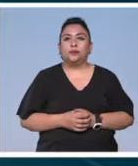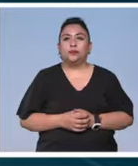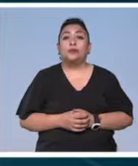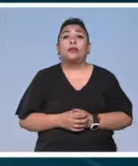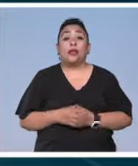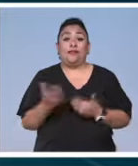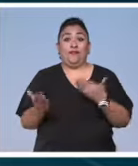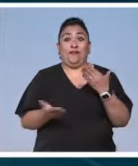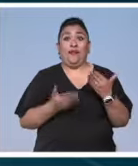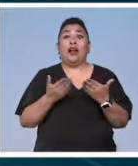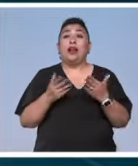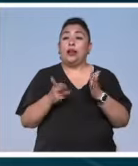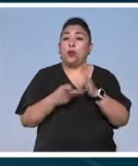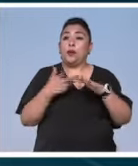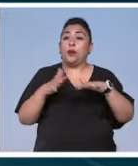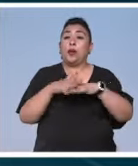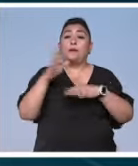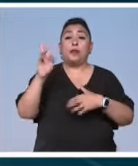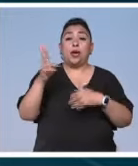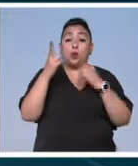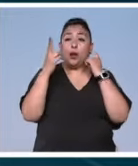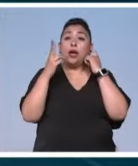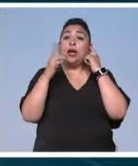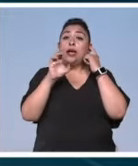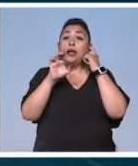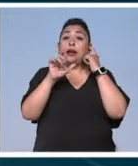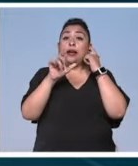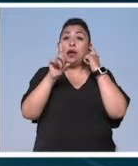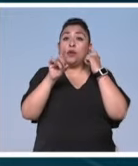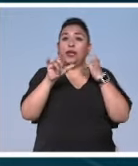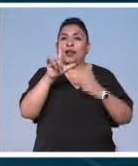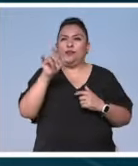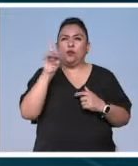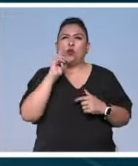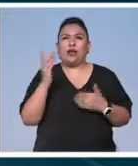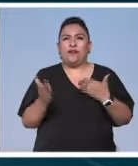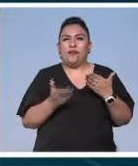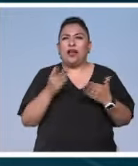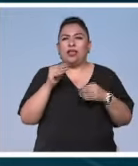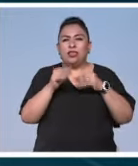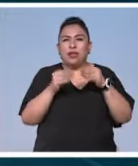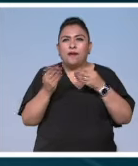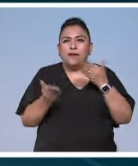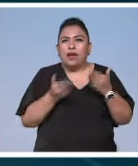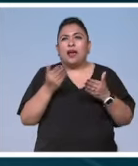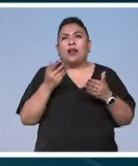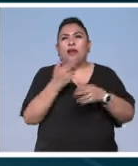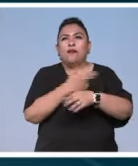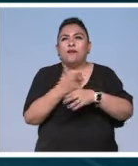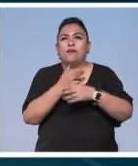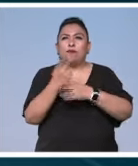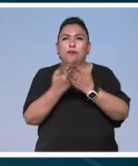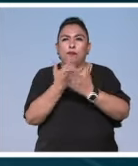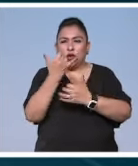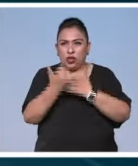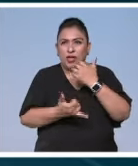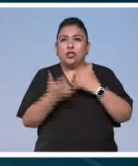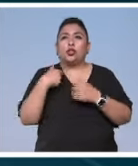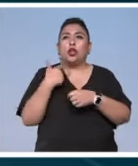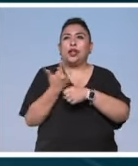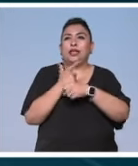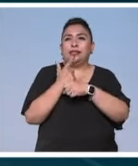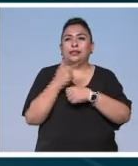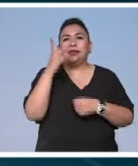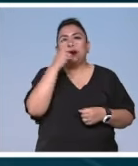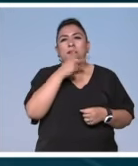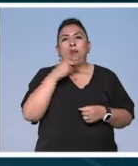La danza se renueva en la UNAM. Claudia Lavista, bailarina, coreógrafa y gestora de proyectos interdisciplinarios y licenciada